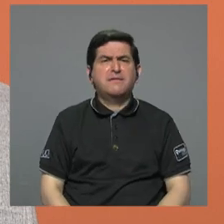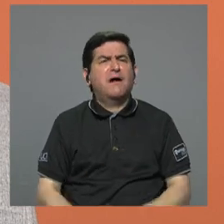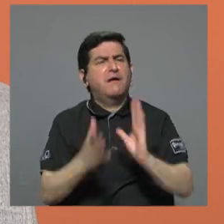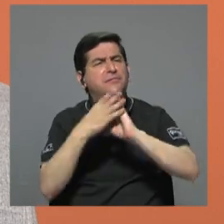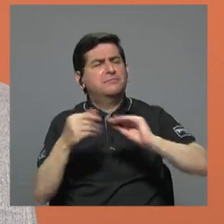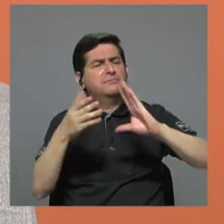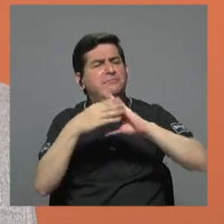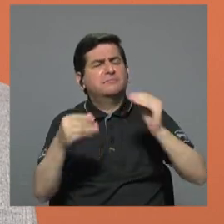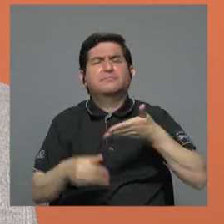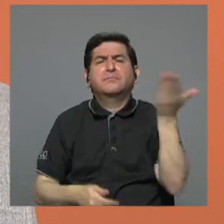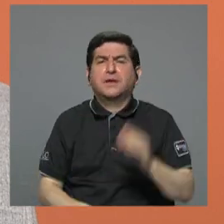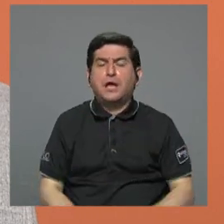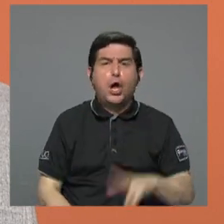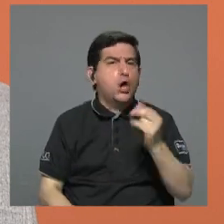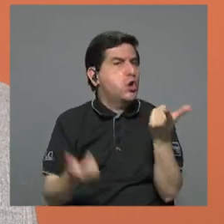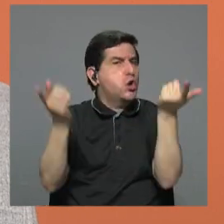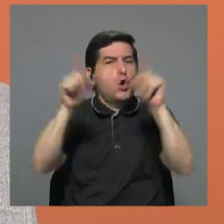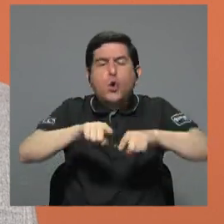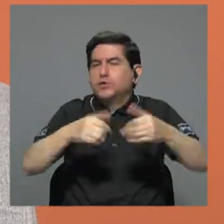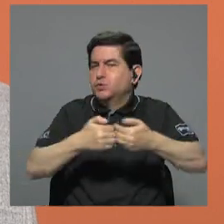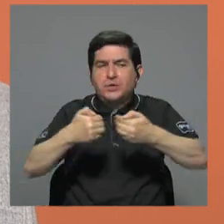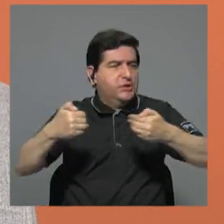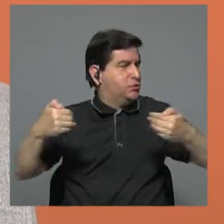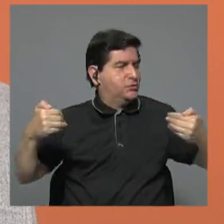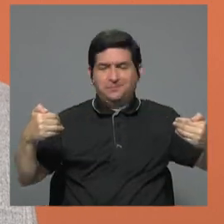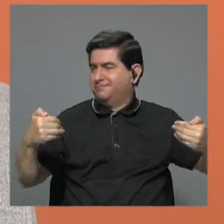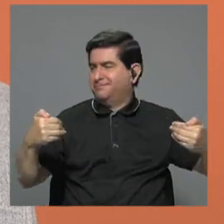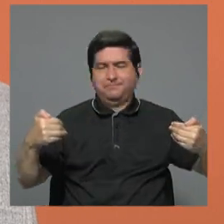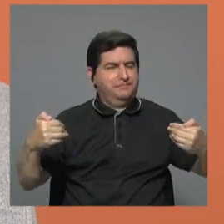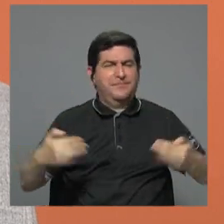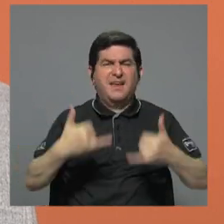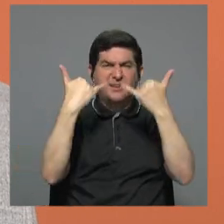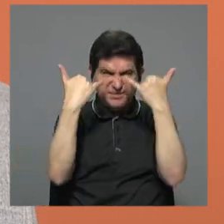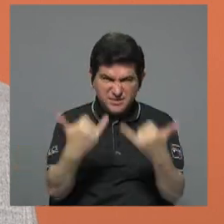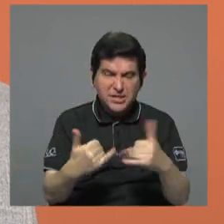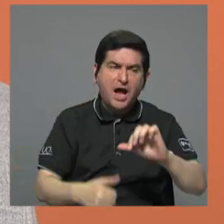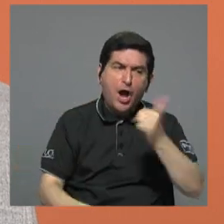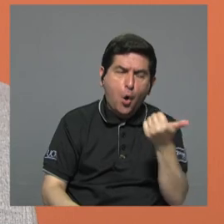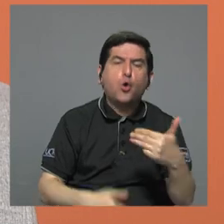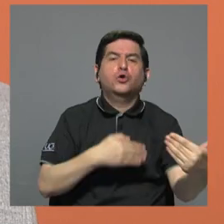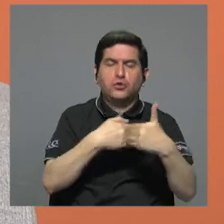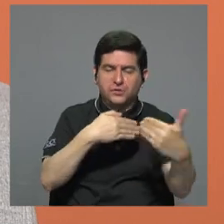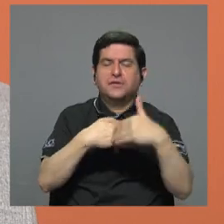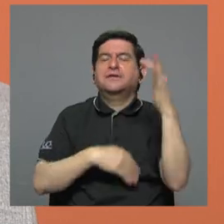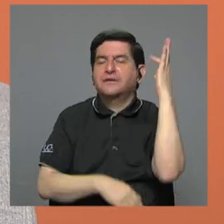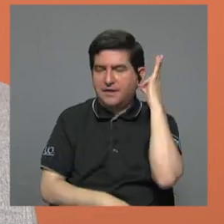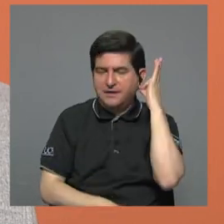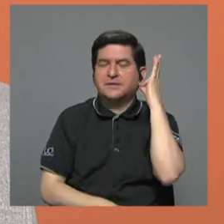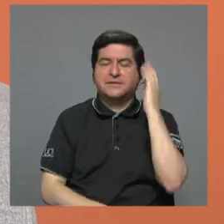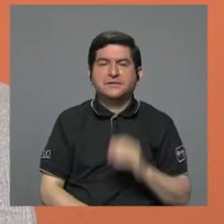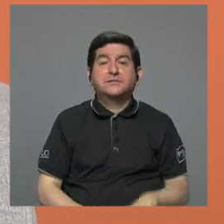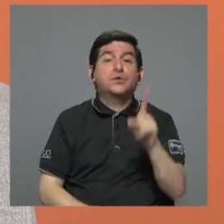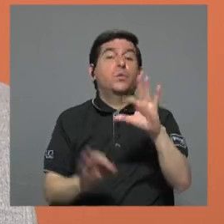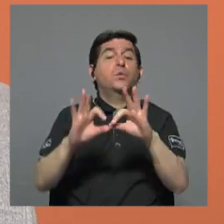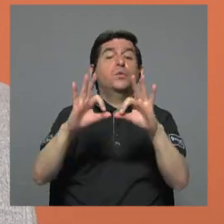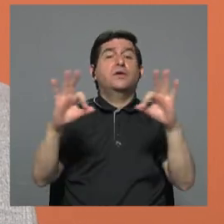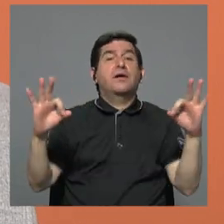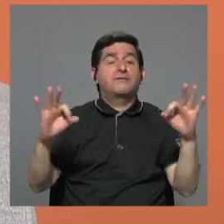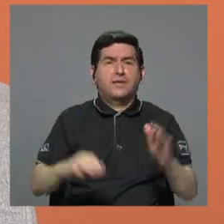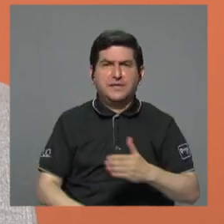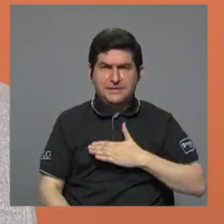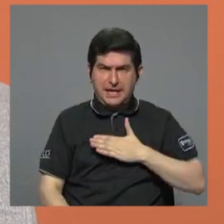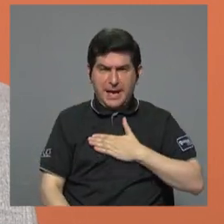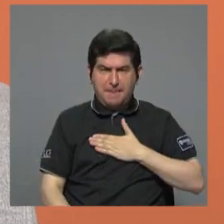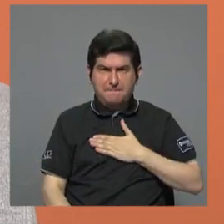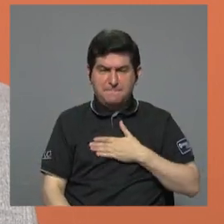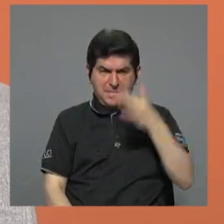narraban es que este no es un hecho aislado, porque se han dado otros ataques hacia mujeres, y una frase que por lo menos a mí